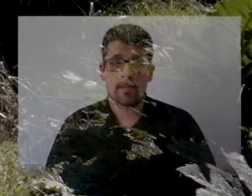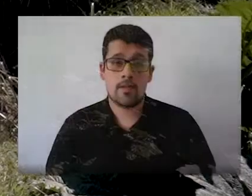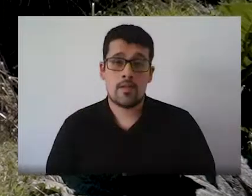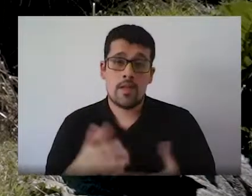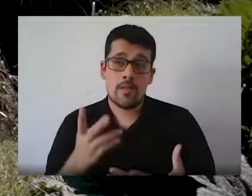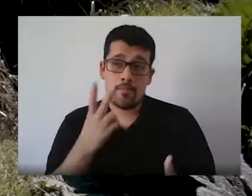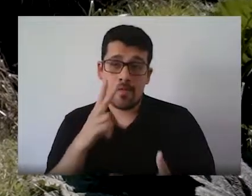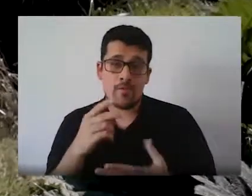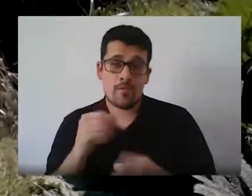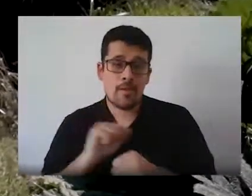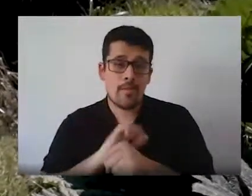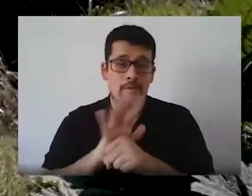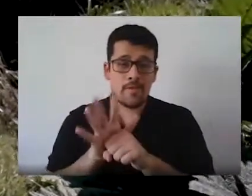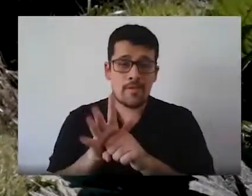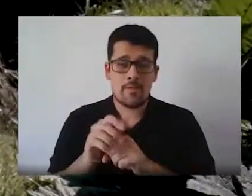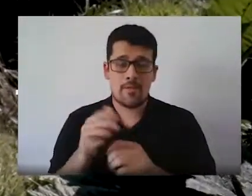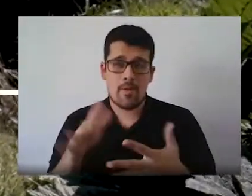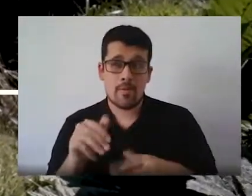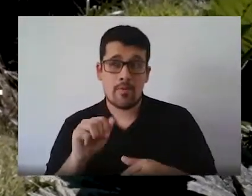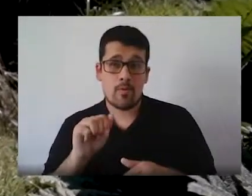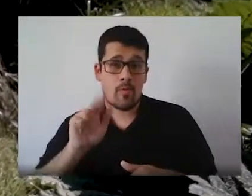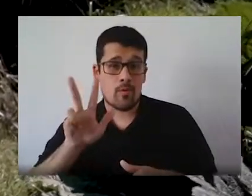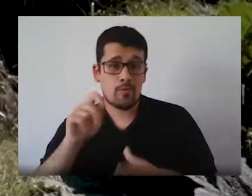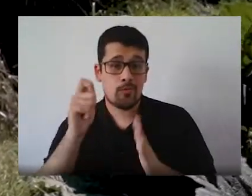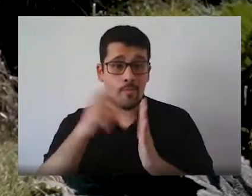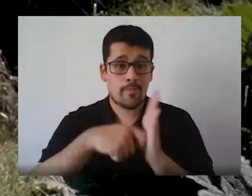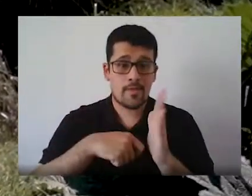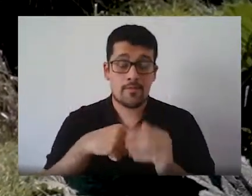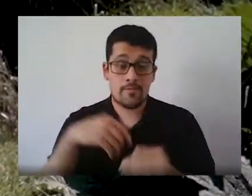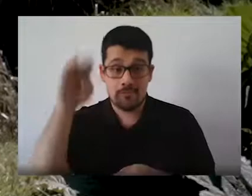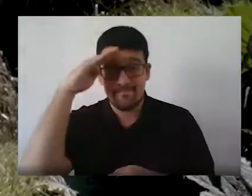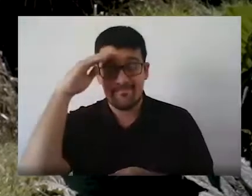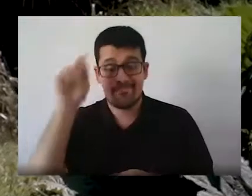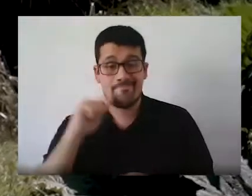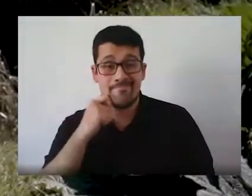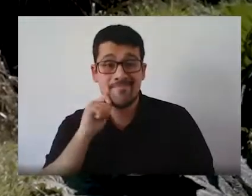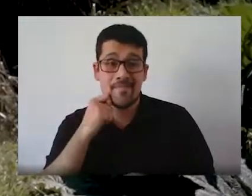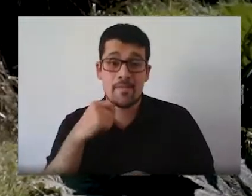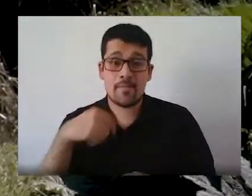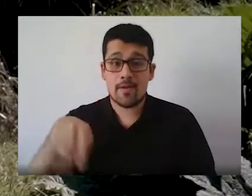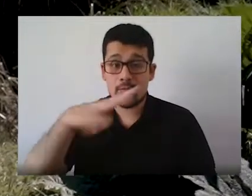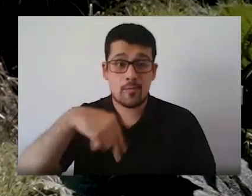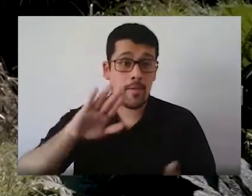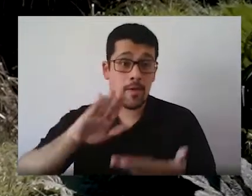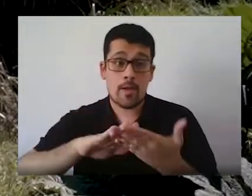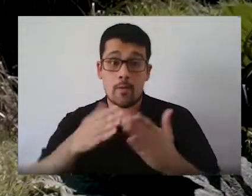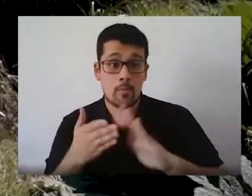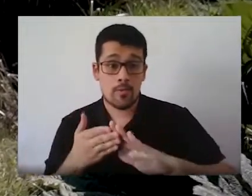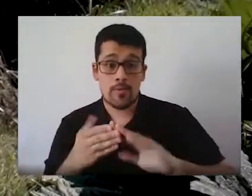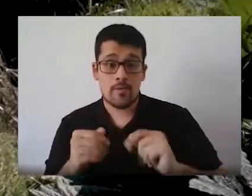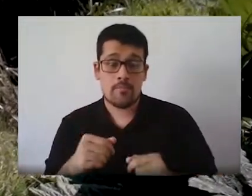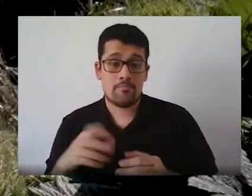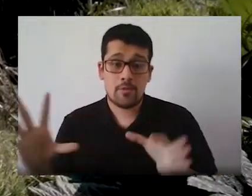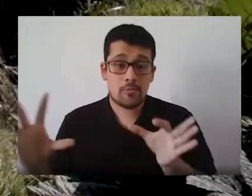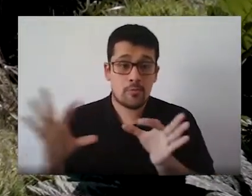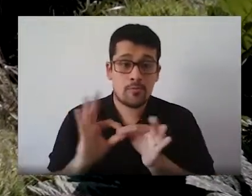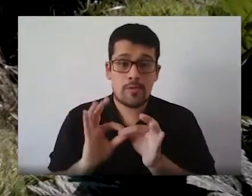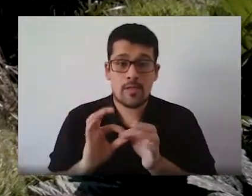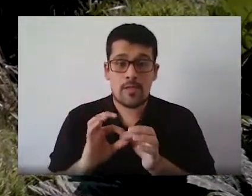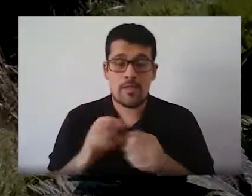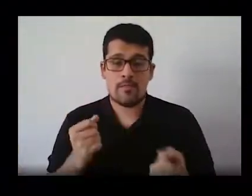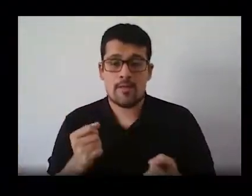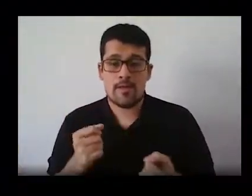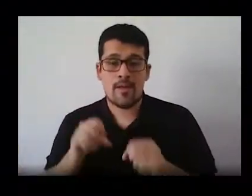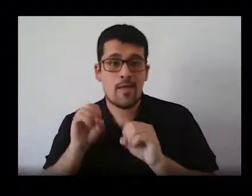la situación de la pandemia que lleva para ocho meses ha sido toda una experiencia cierto significativa para la comunidad asociada